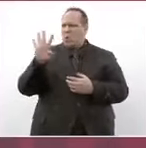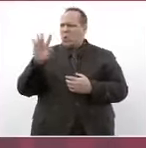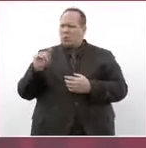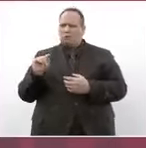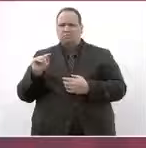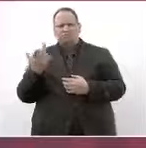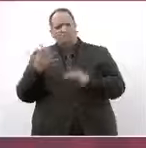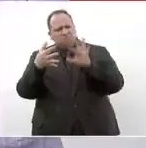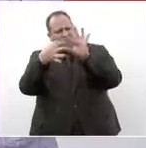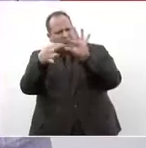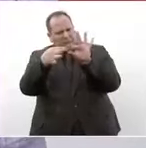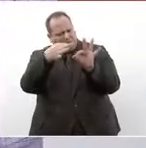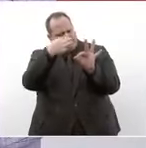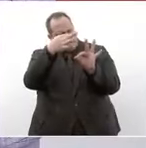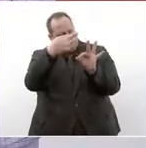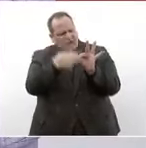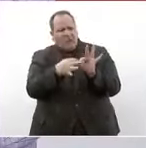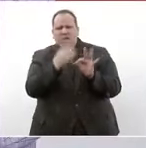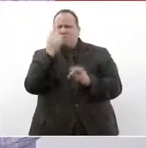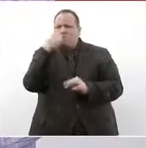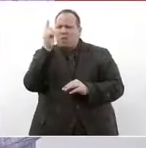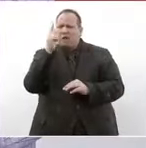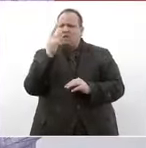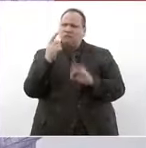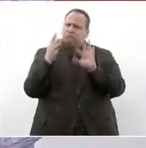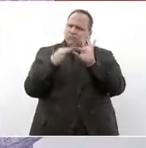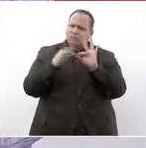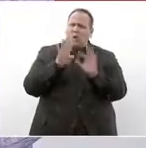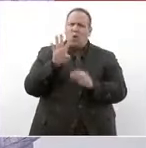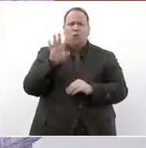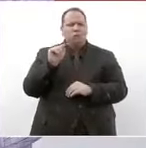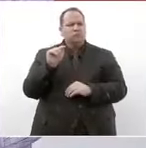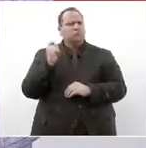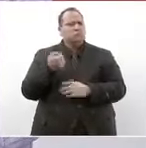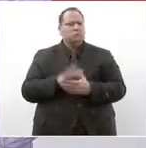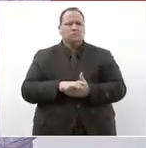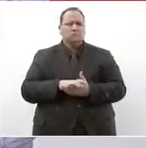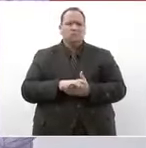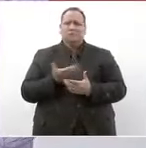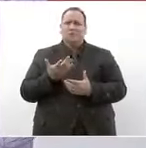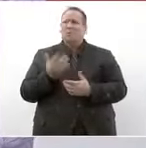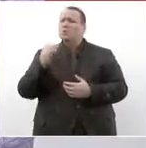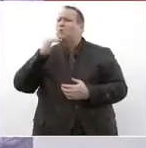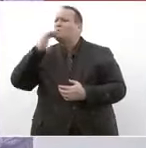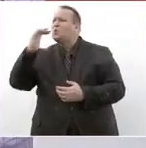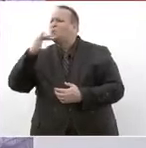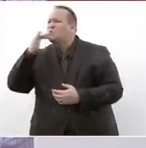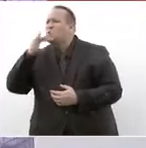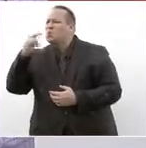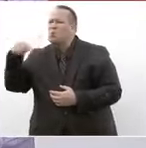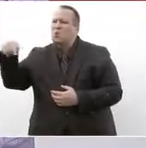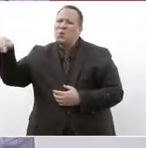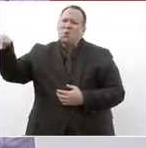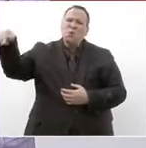sencilla pero muy eficaz la cuarta transformación es acabar con la corrupción